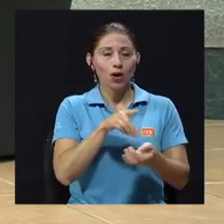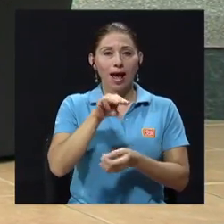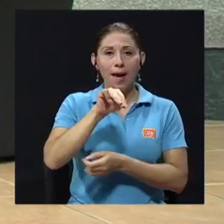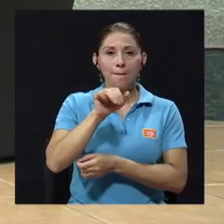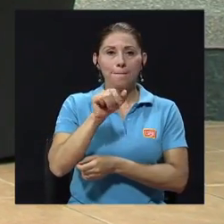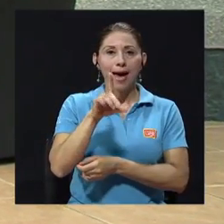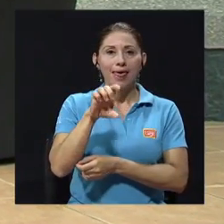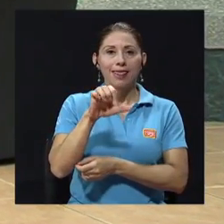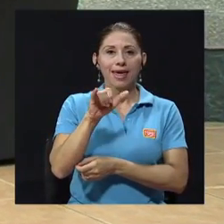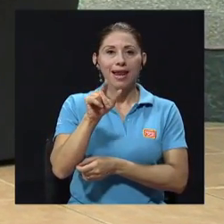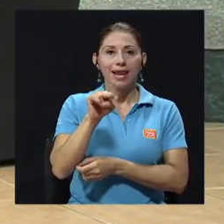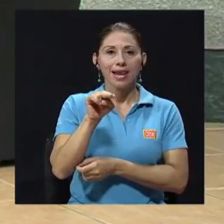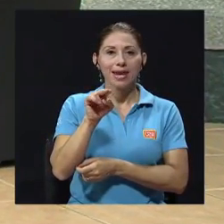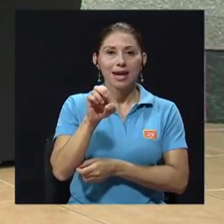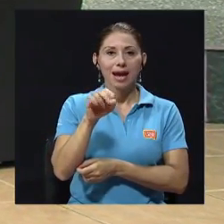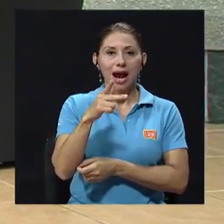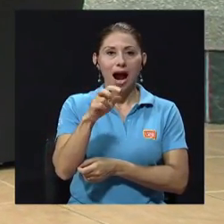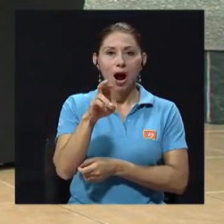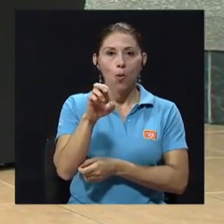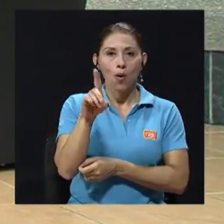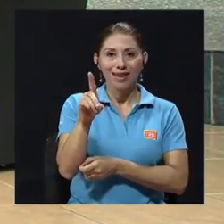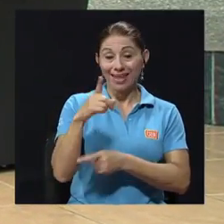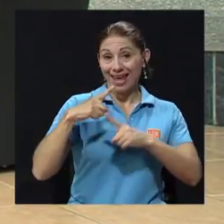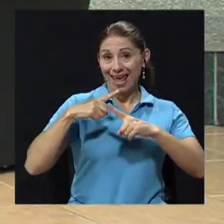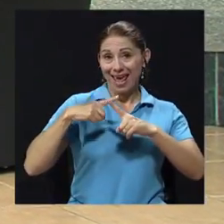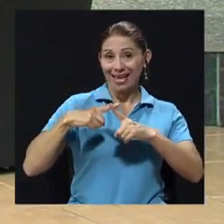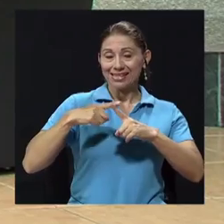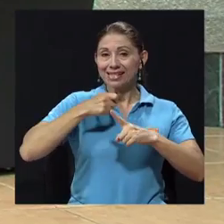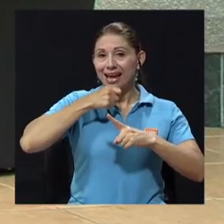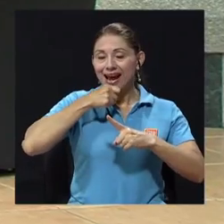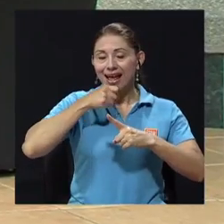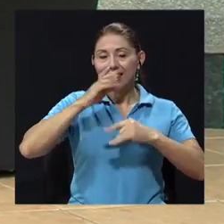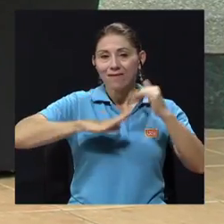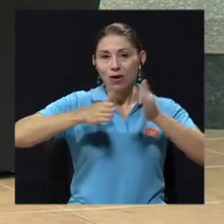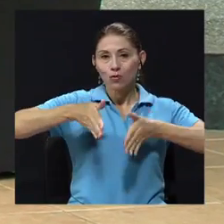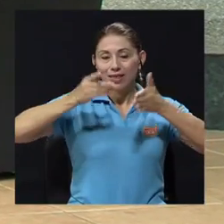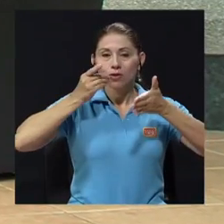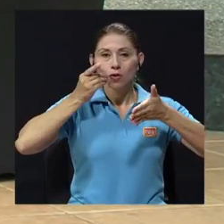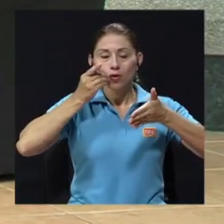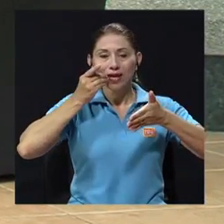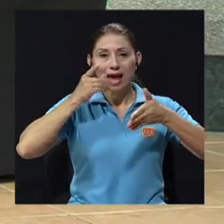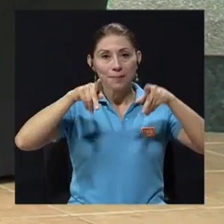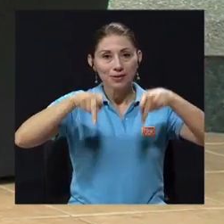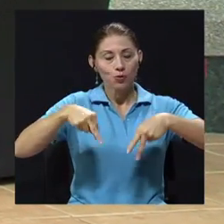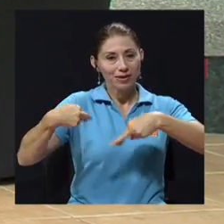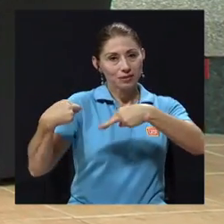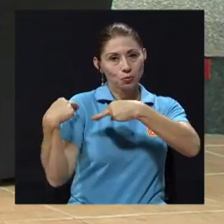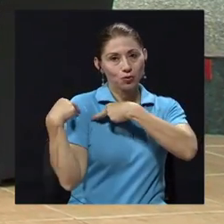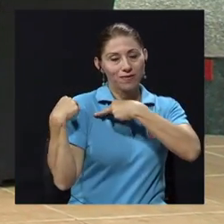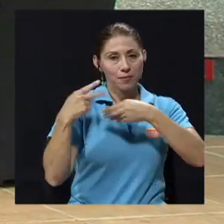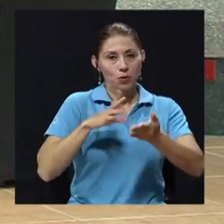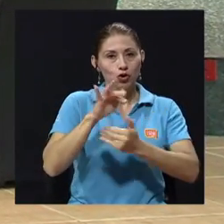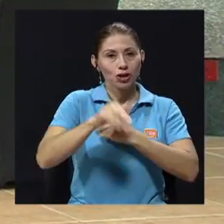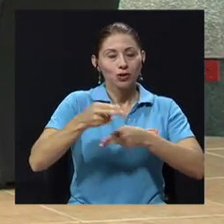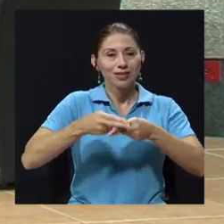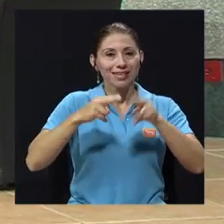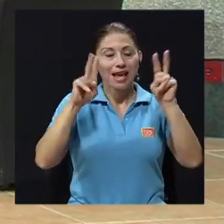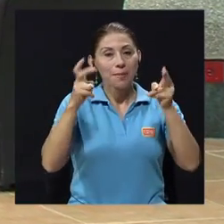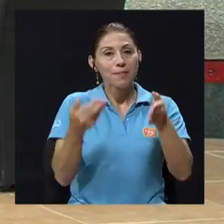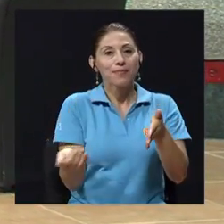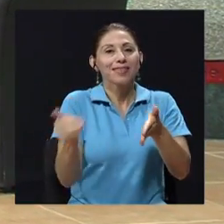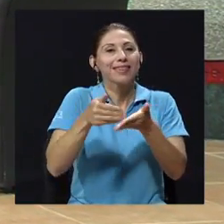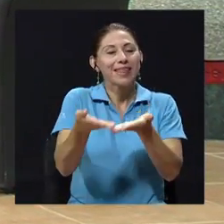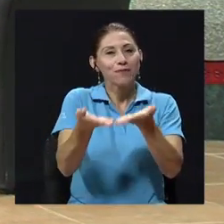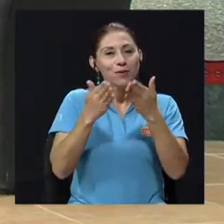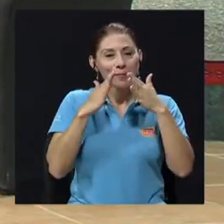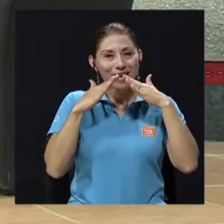doctora Madeleine Howard, quien es exdecana de la Facultad de Odontología y responsable directa del proyecto Devuélveme la